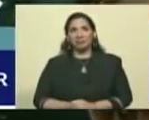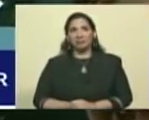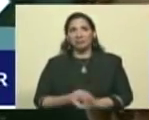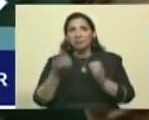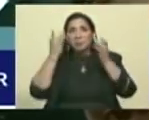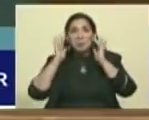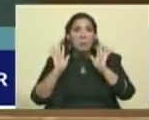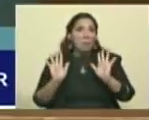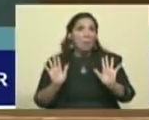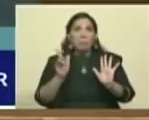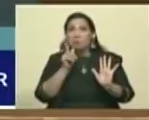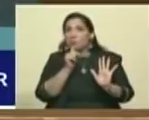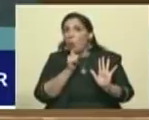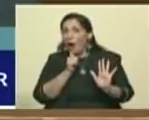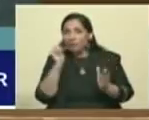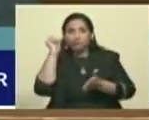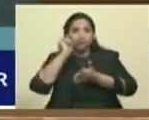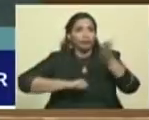Nada, no existen.